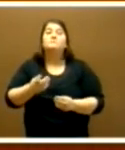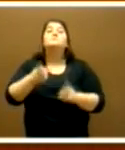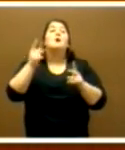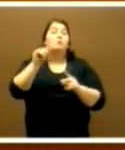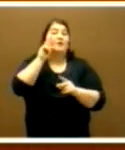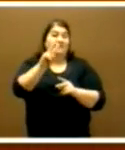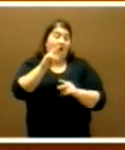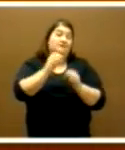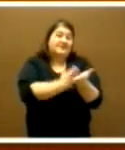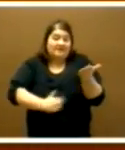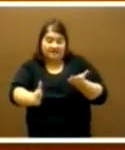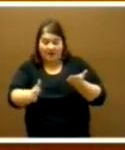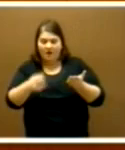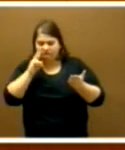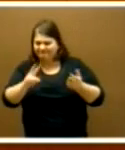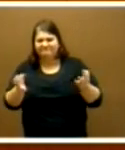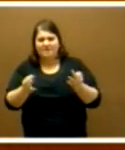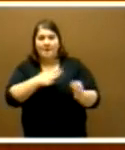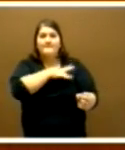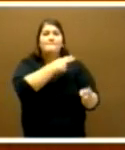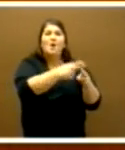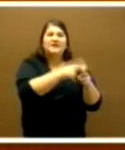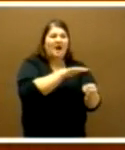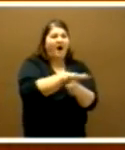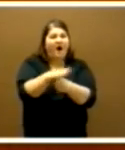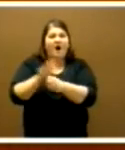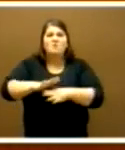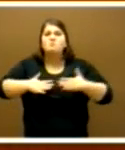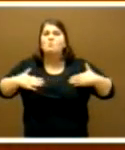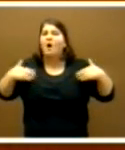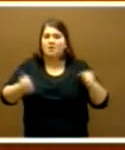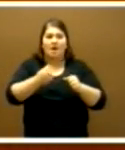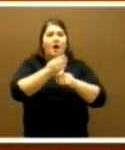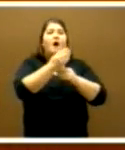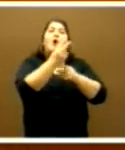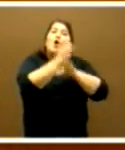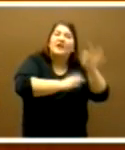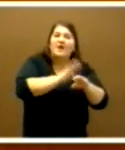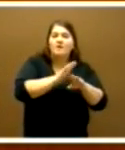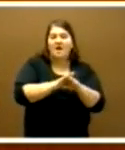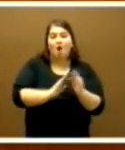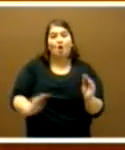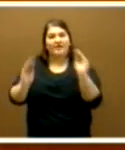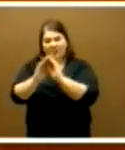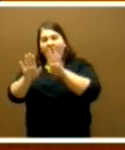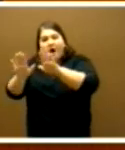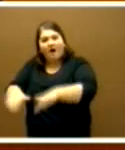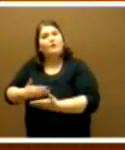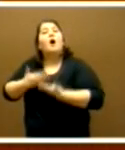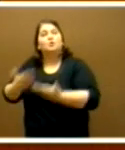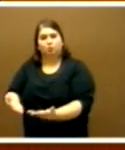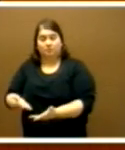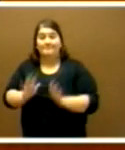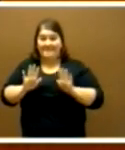transversal, viene a cubrir todas las políticas que puedan contribuir a la conciliación. Ahora bien,